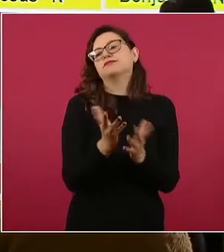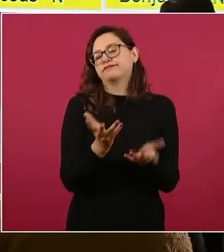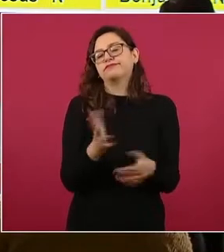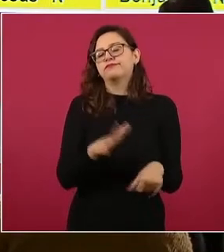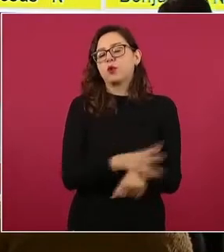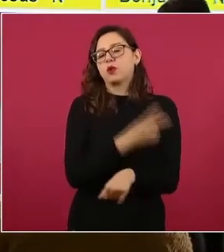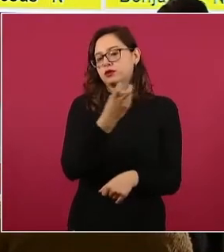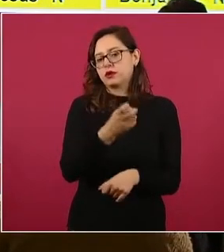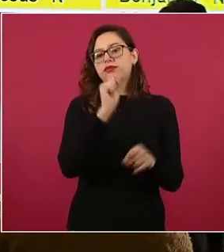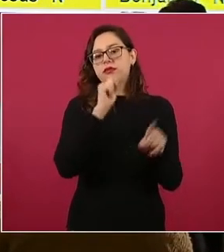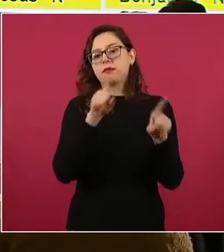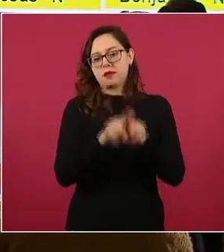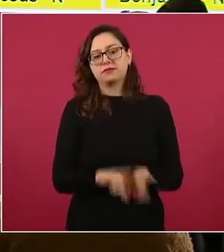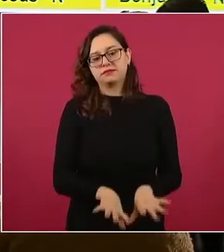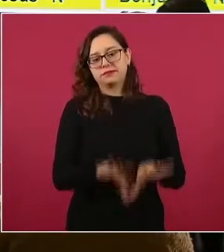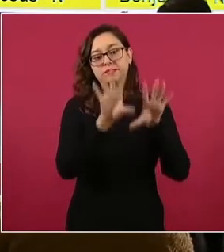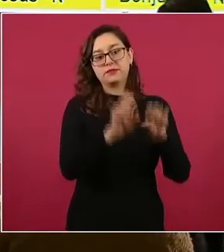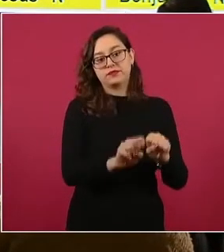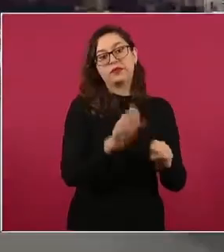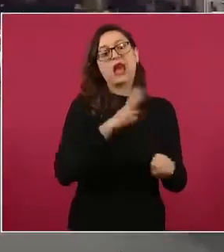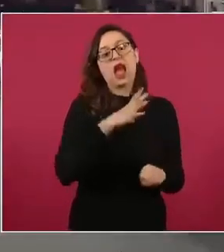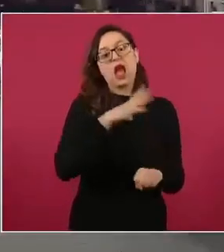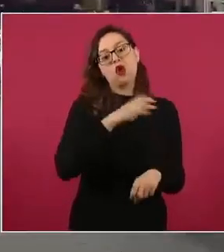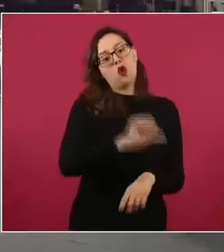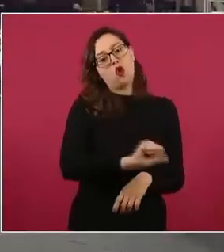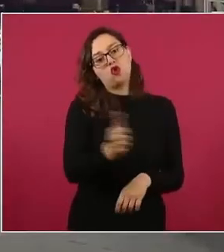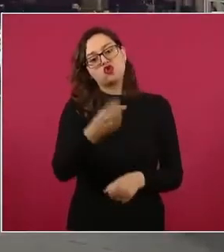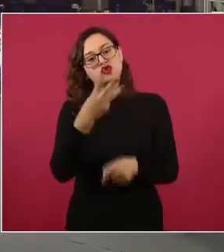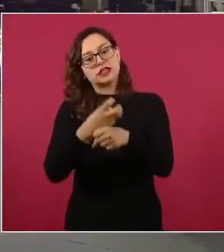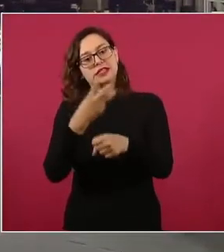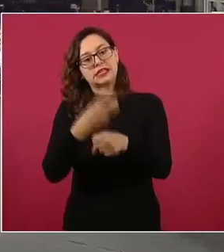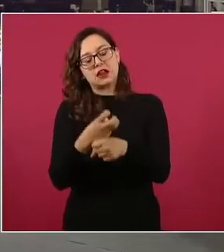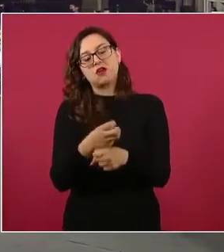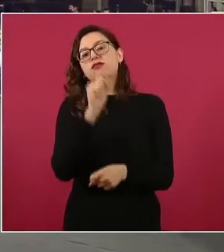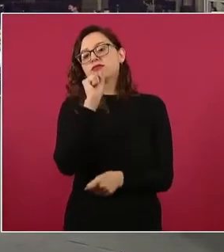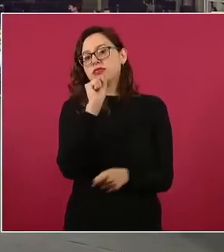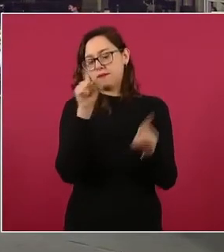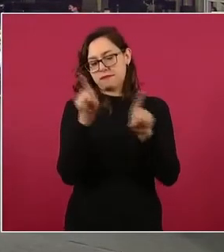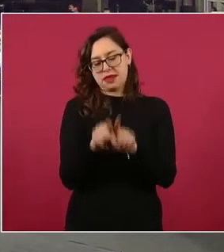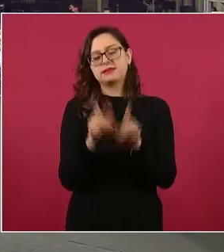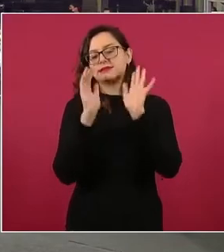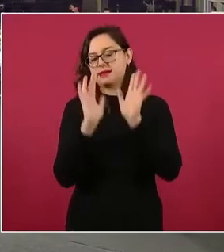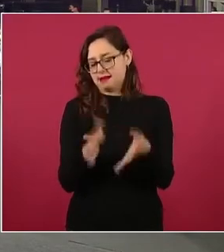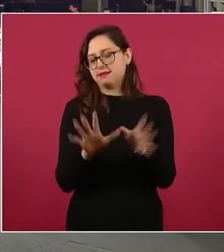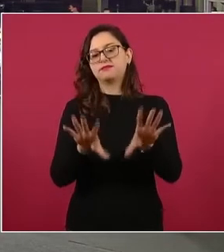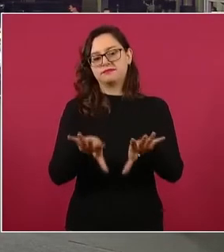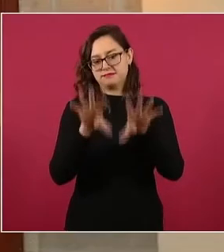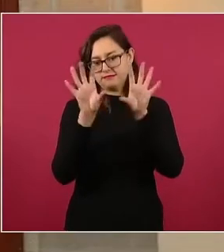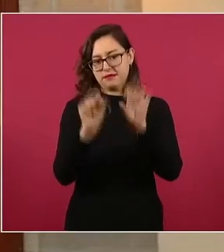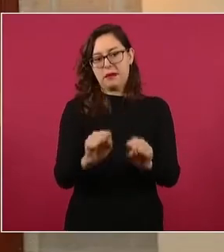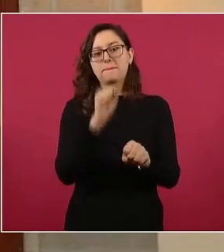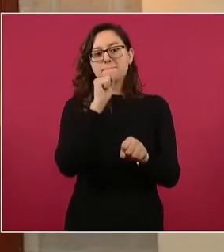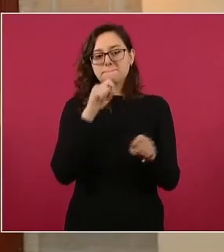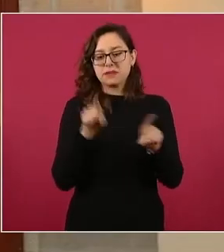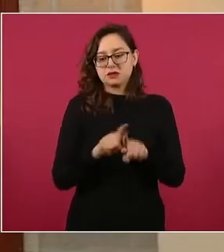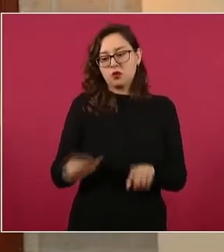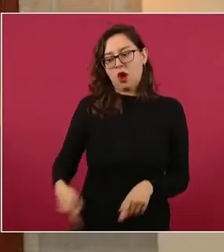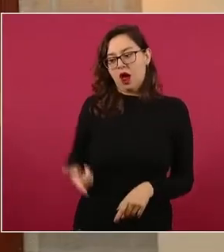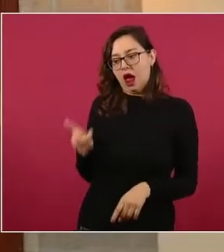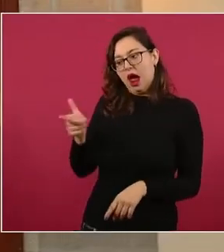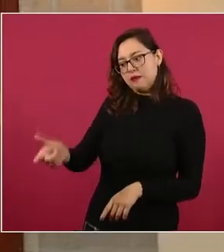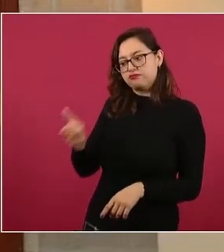escapó en un primer momento, pero ya está, también trató de cubrirlo y ya se recuperó el arma homicida.